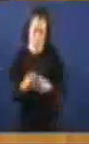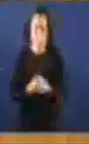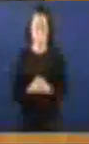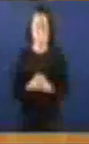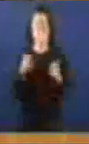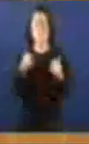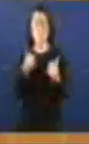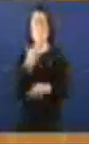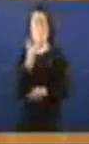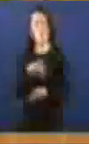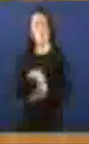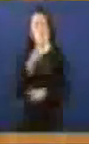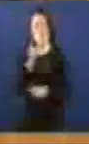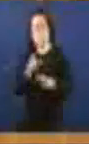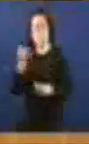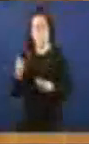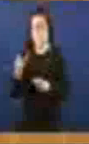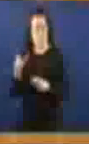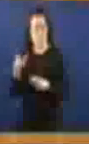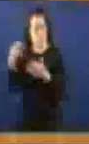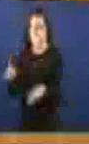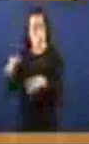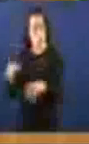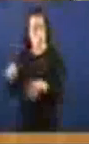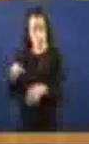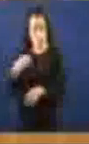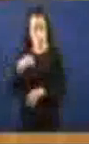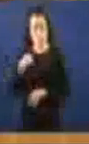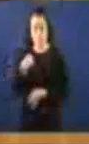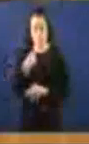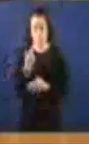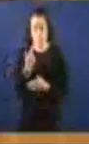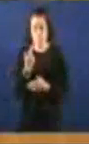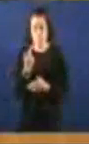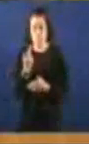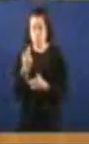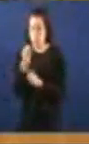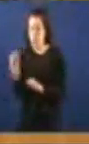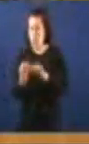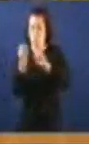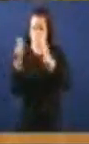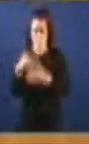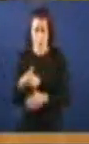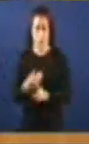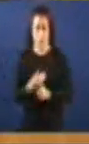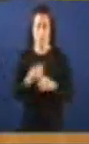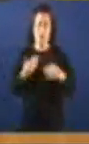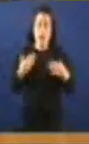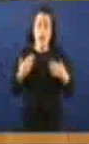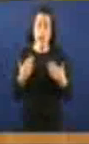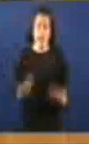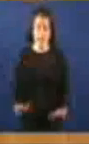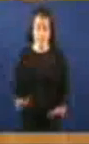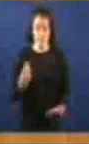A xente do común E a xente do común Mais inocente A xente do común Mais desprotegida Por lo tanto Invaden